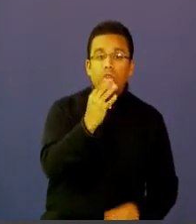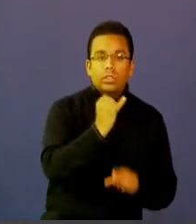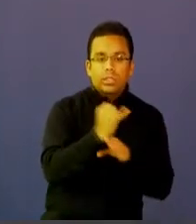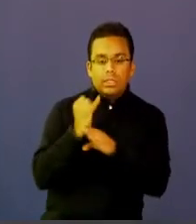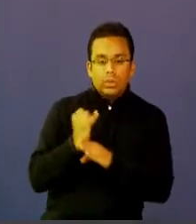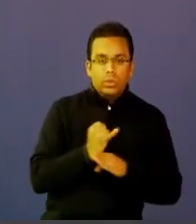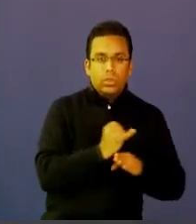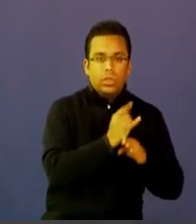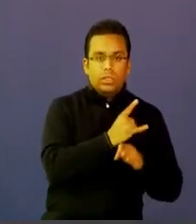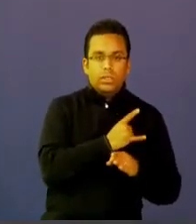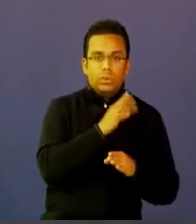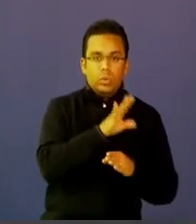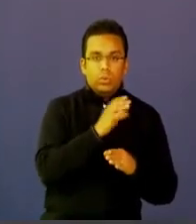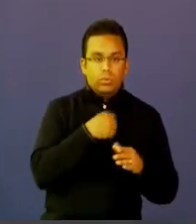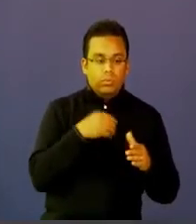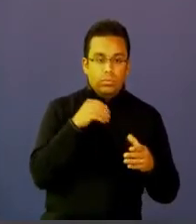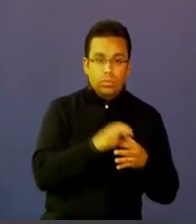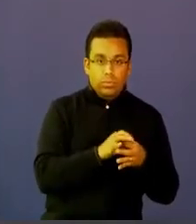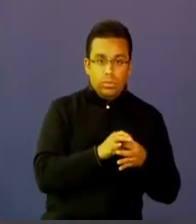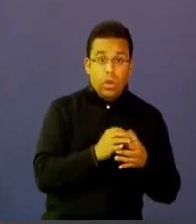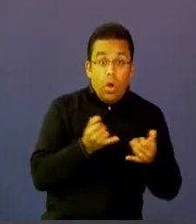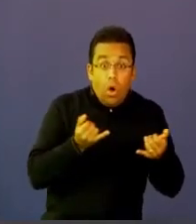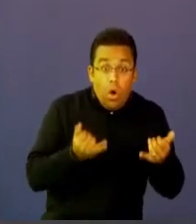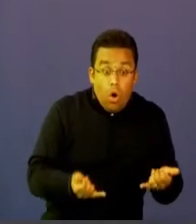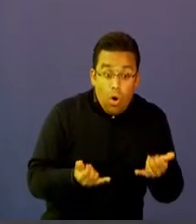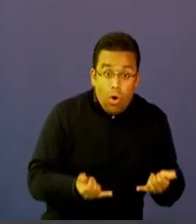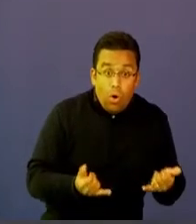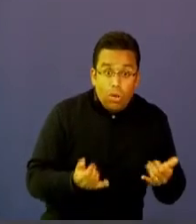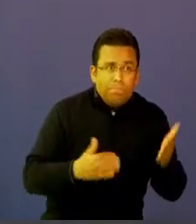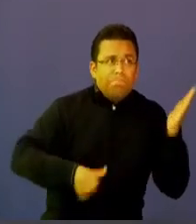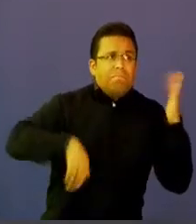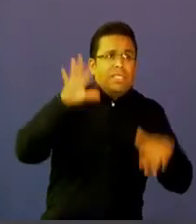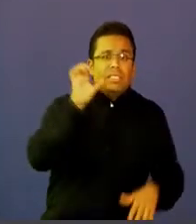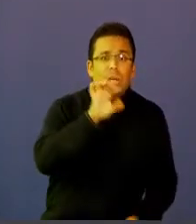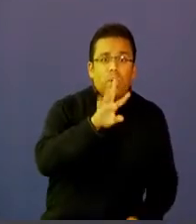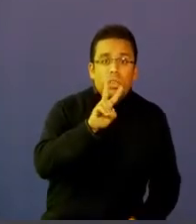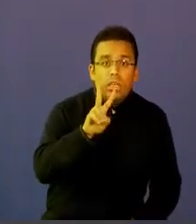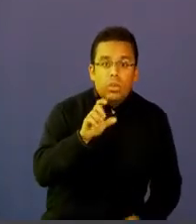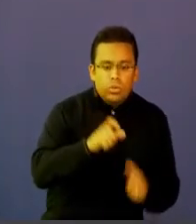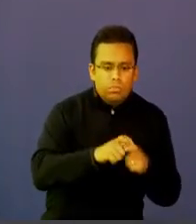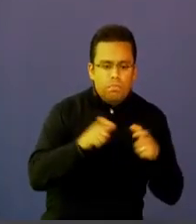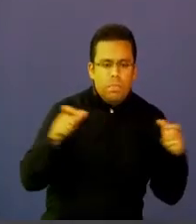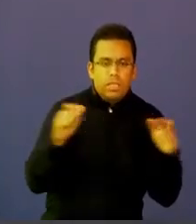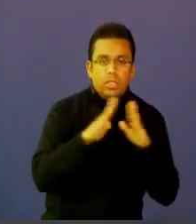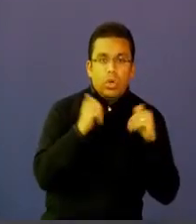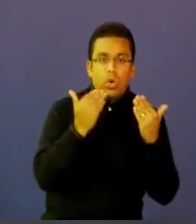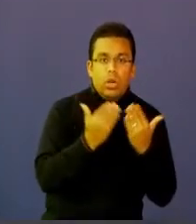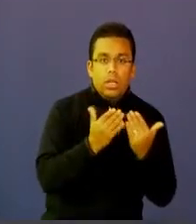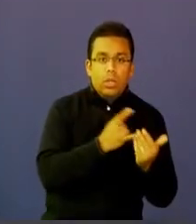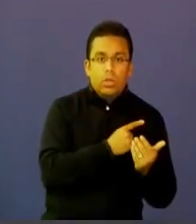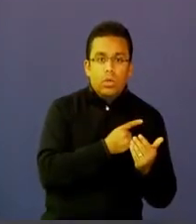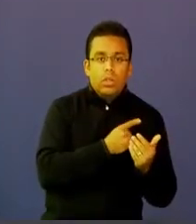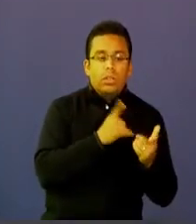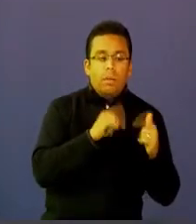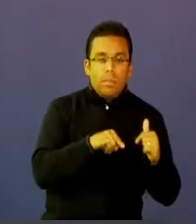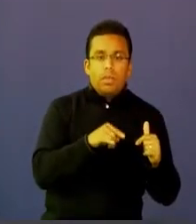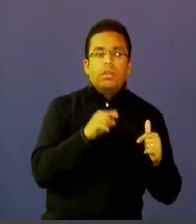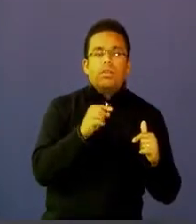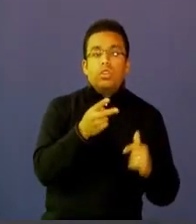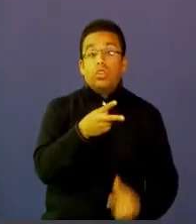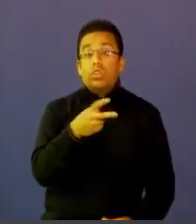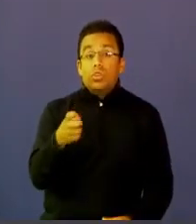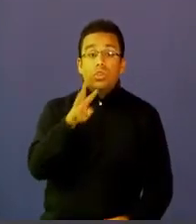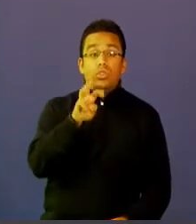universitarias. Hoy en día hay más de 52 instituciones de educación superior compartiendo 282.000